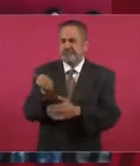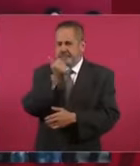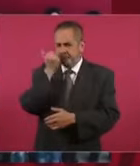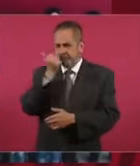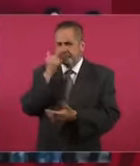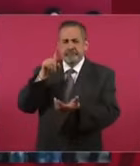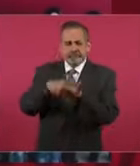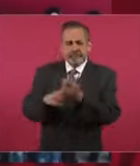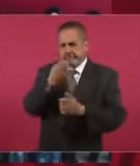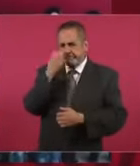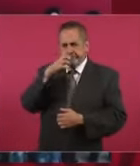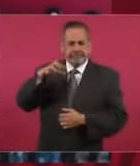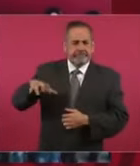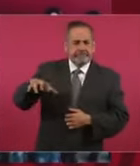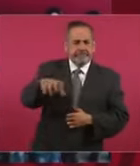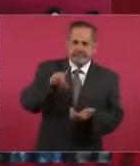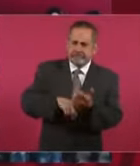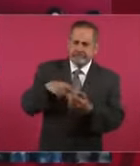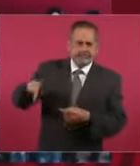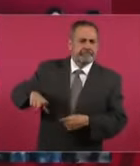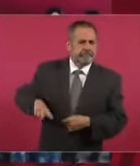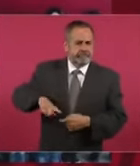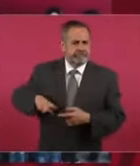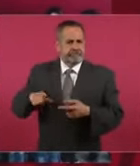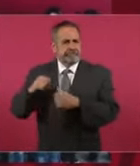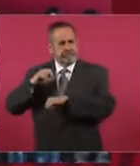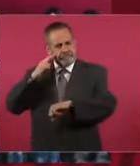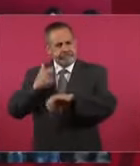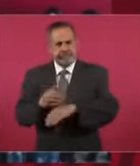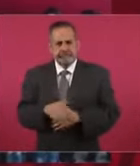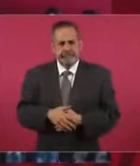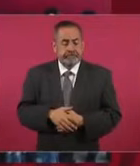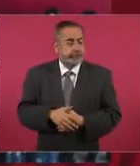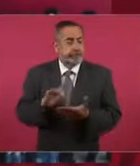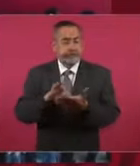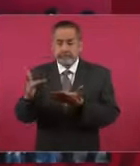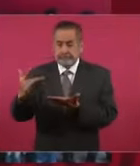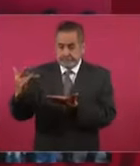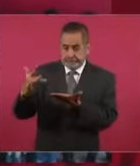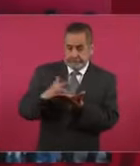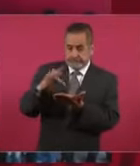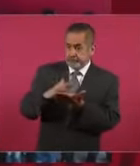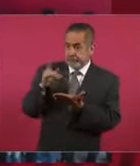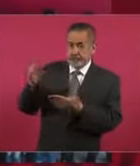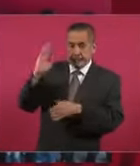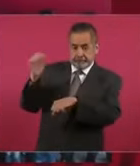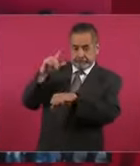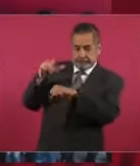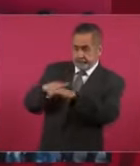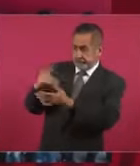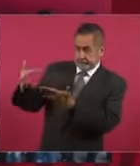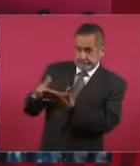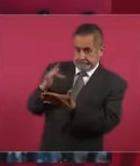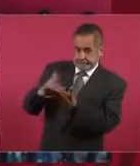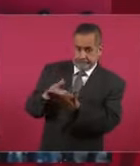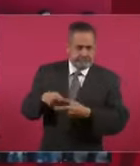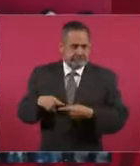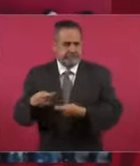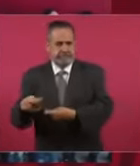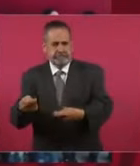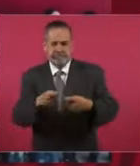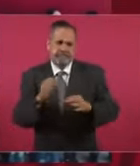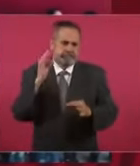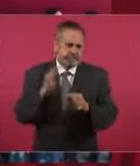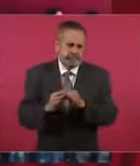de las escuelas institucionales. Gracias a los apoyos que hoy da la federación y se ha sumado